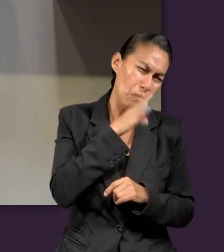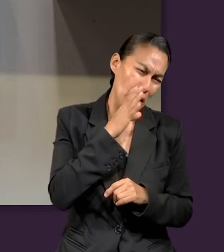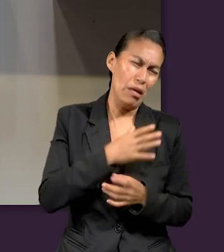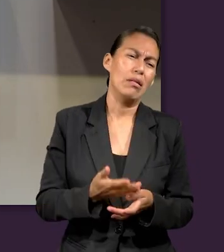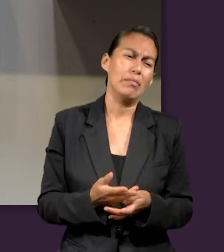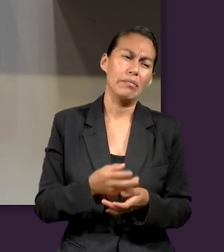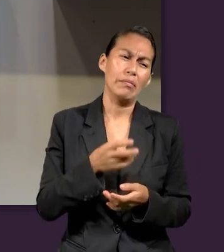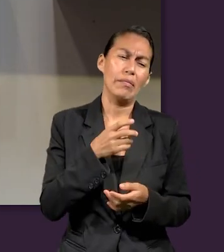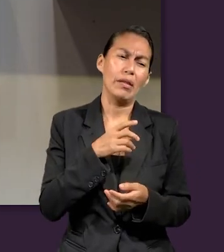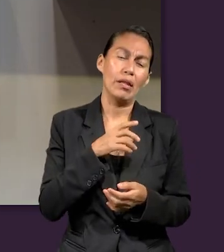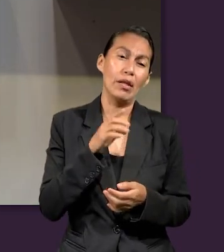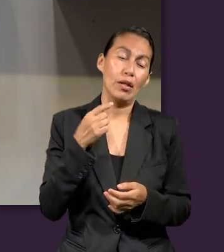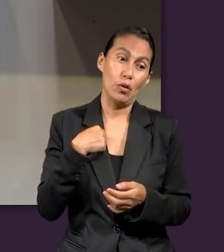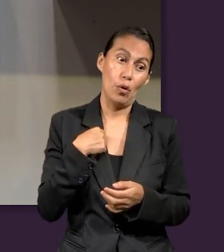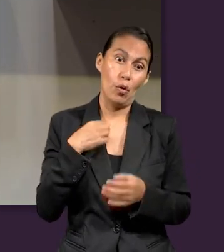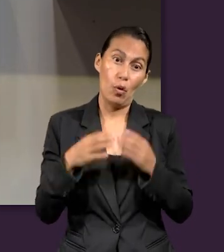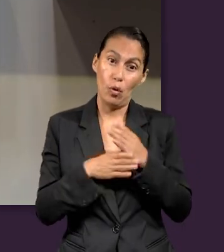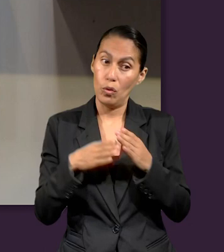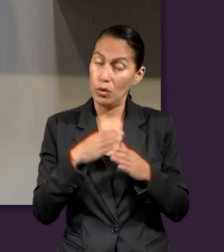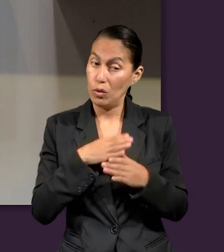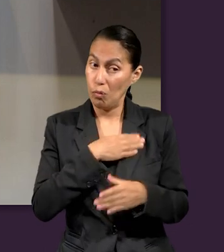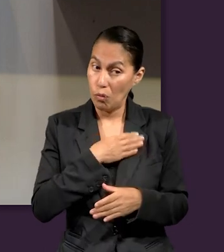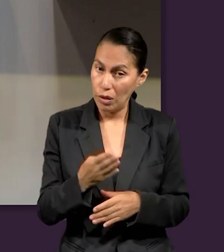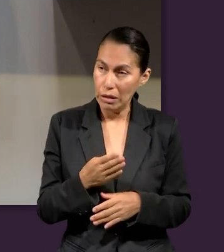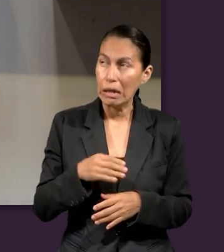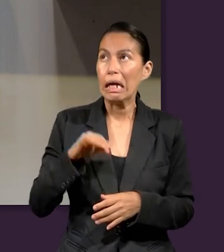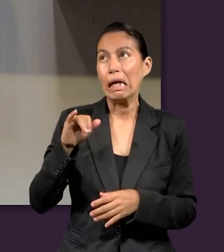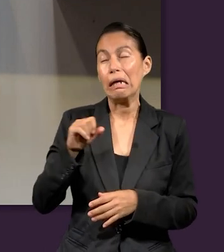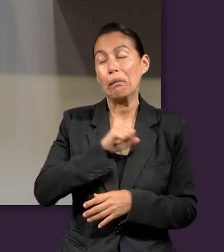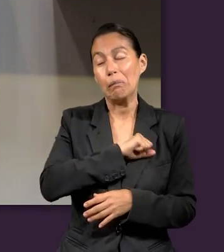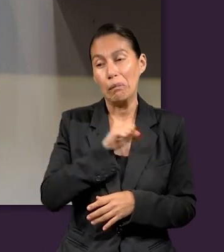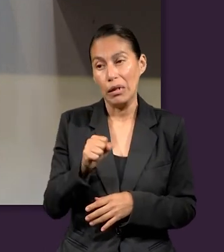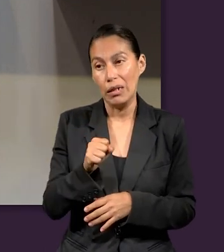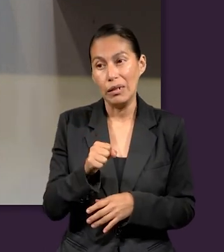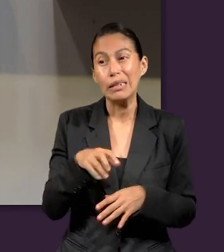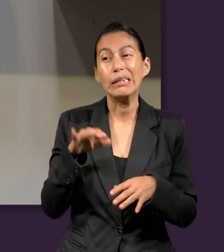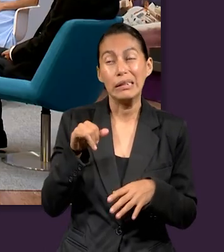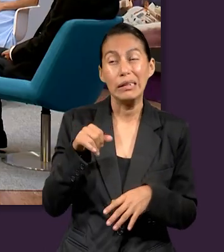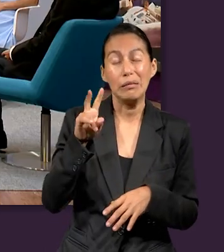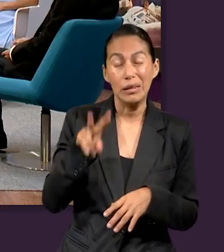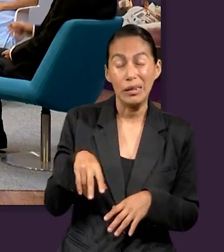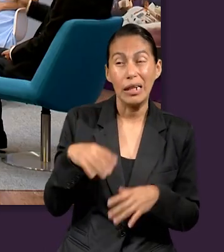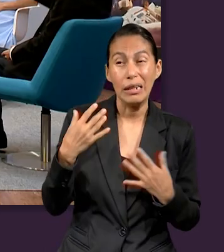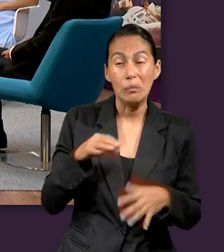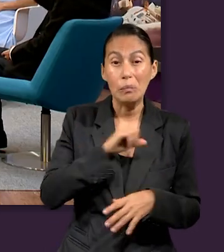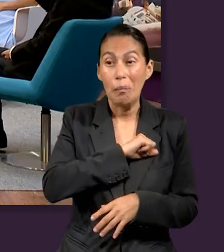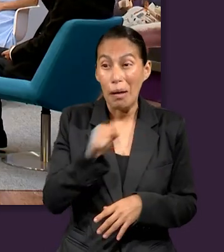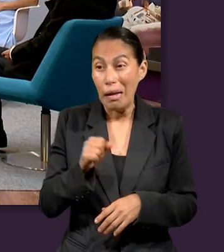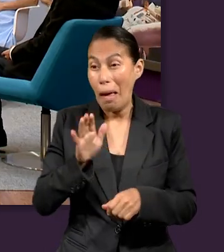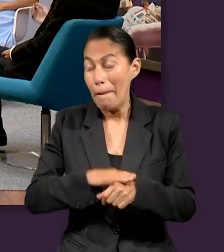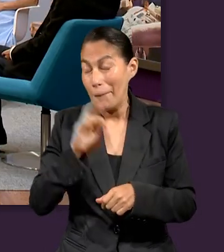Y cosas malas, ¿no? Y las malas son de las que más te acuerdas. ¿Qué piensan ustedes?